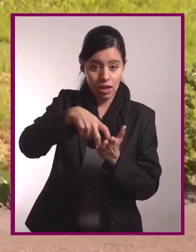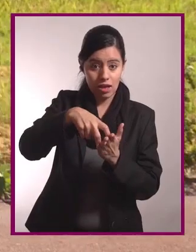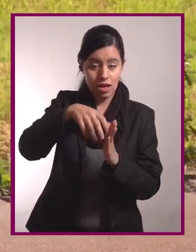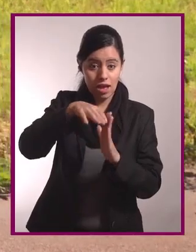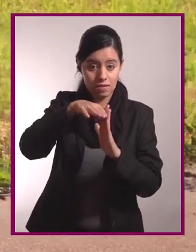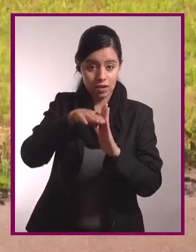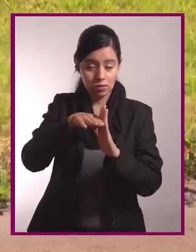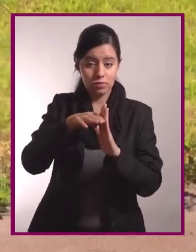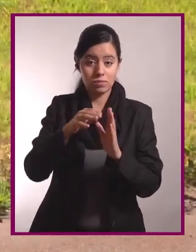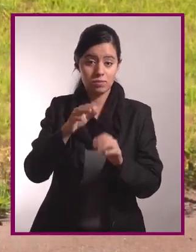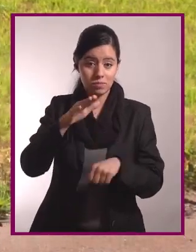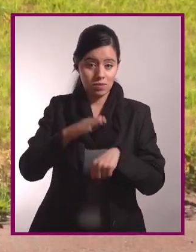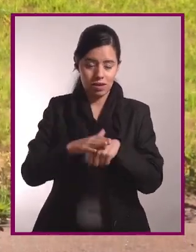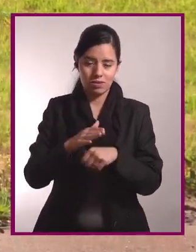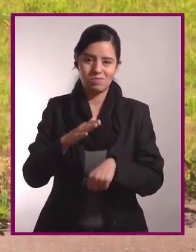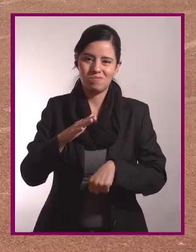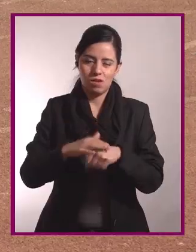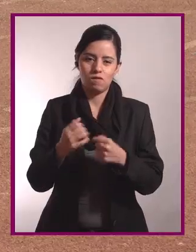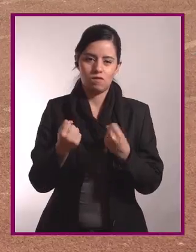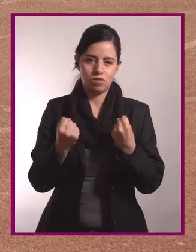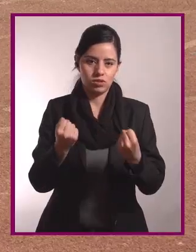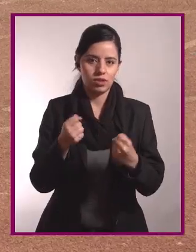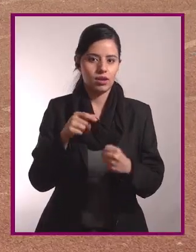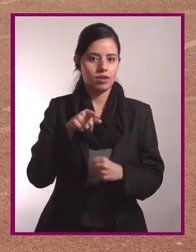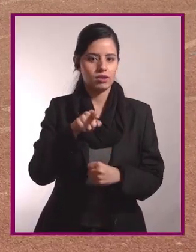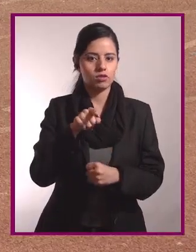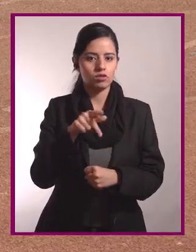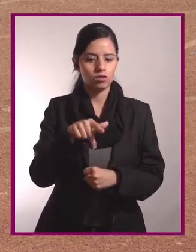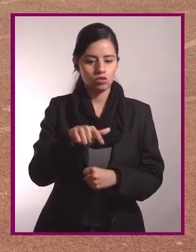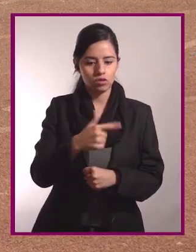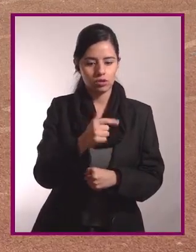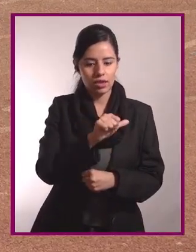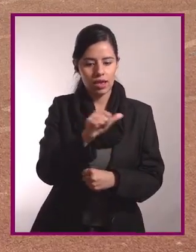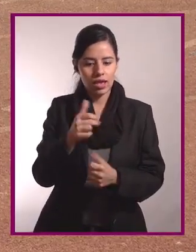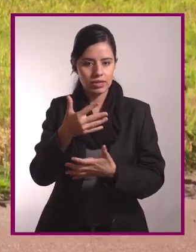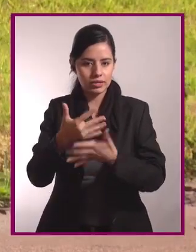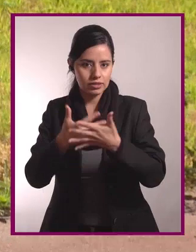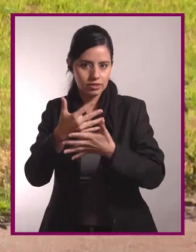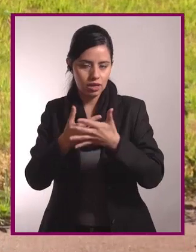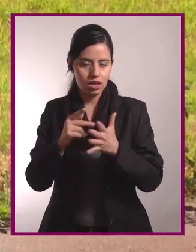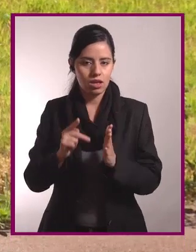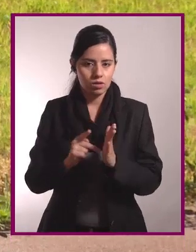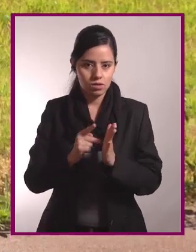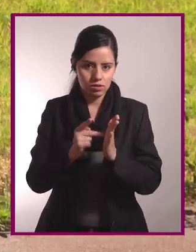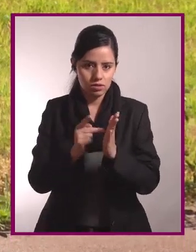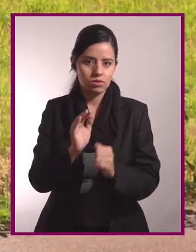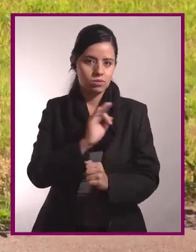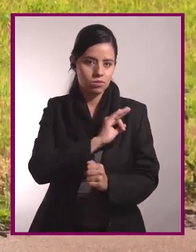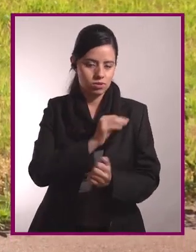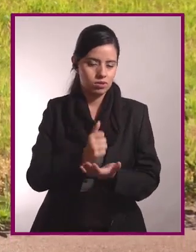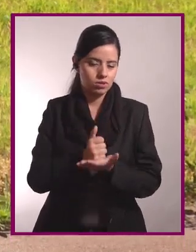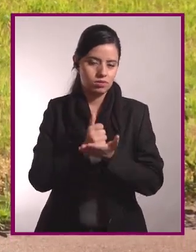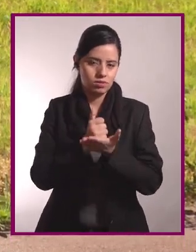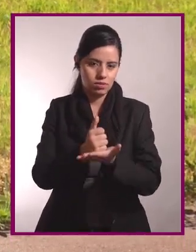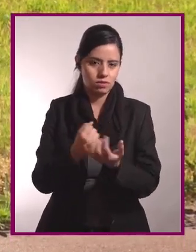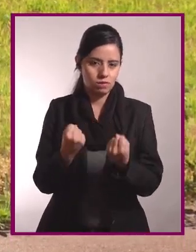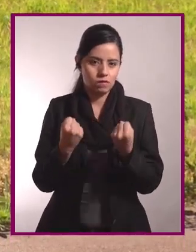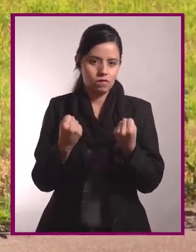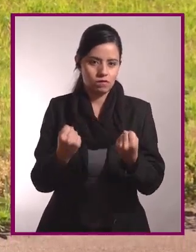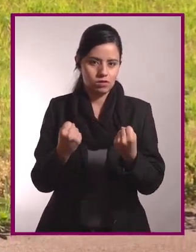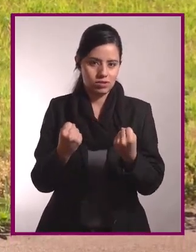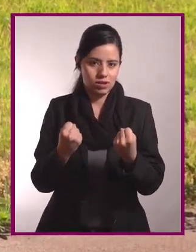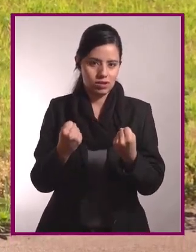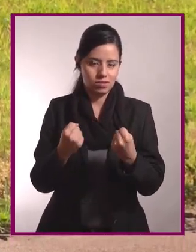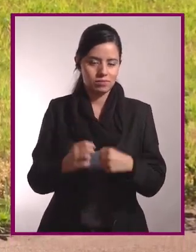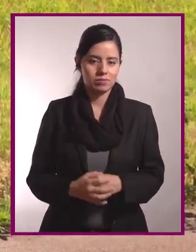más abajo lleguemos, es más fuerza. Esta serie la vamos a repetir tres veces, de 12 a 15 repeticiones,